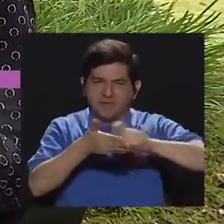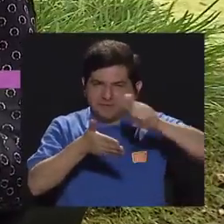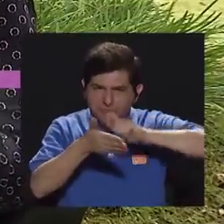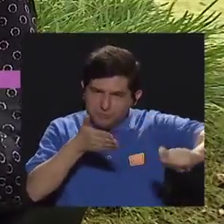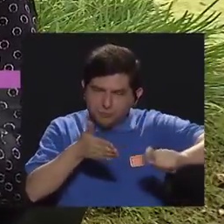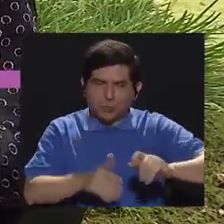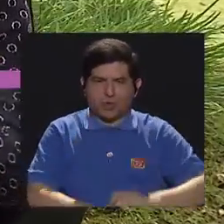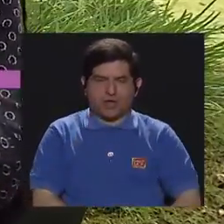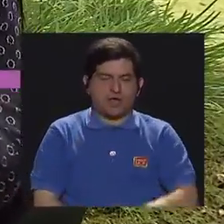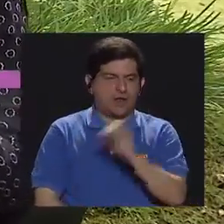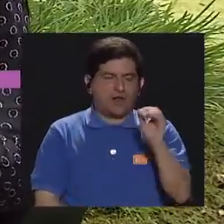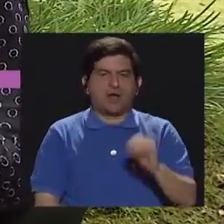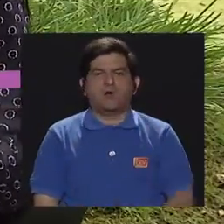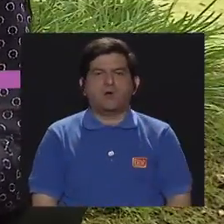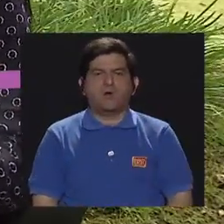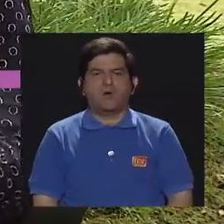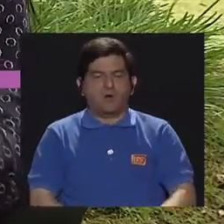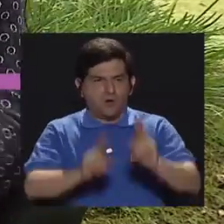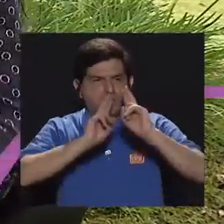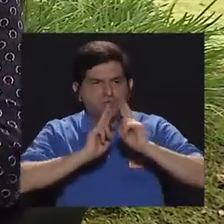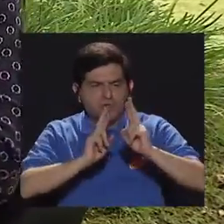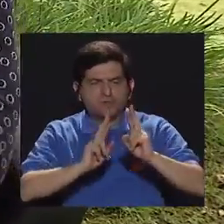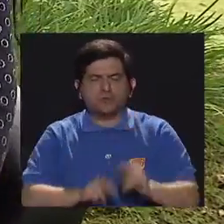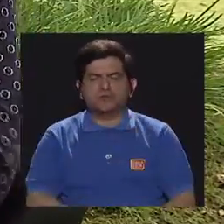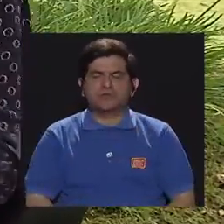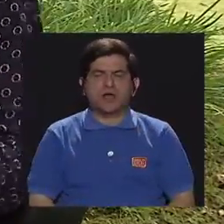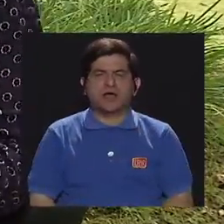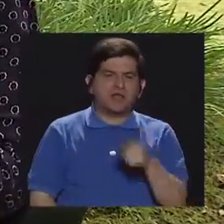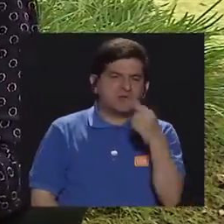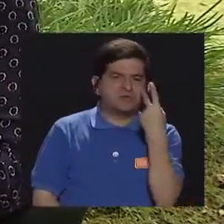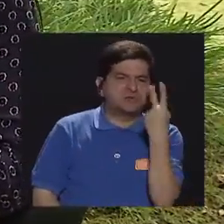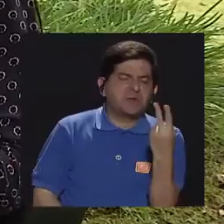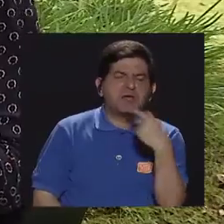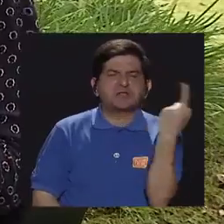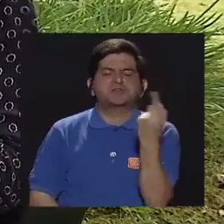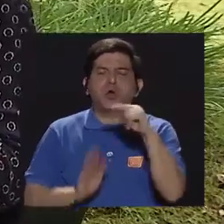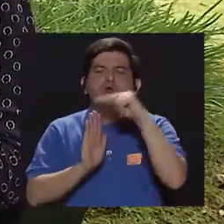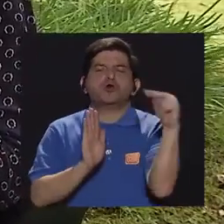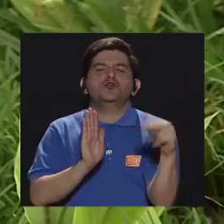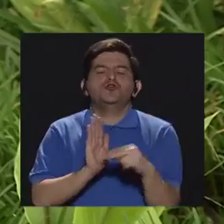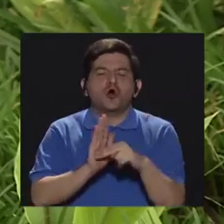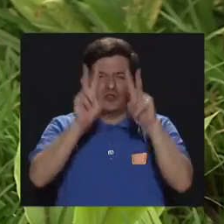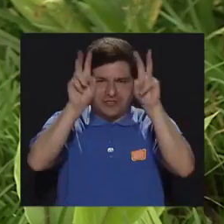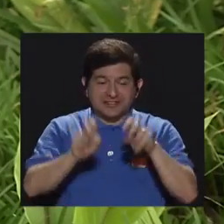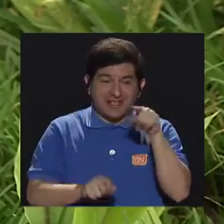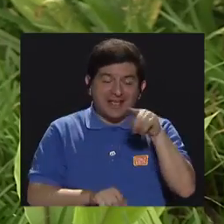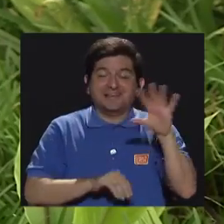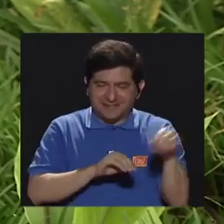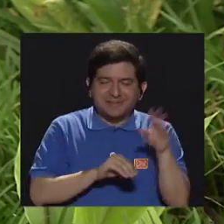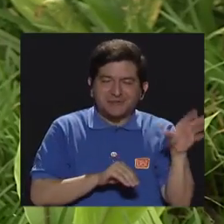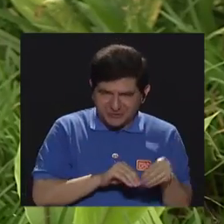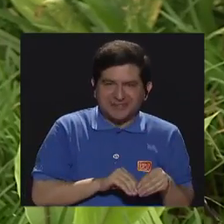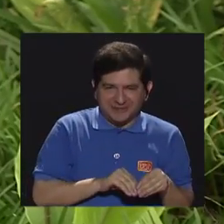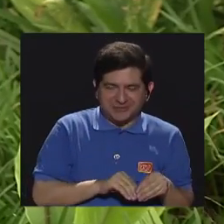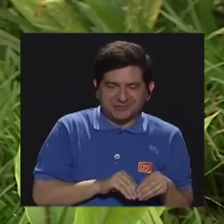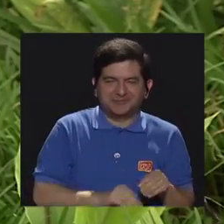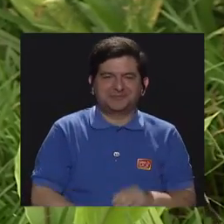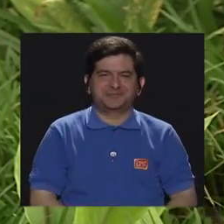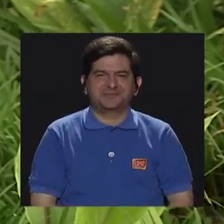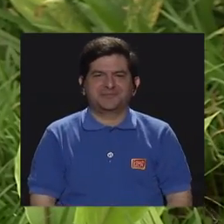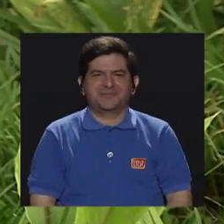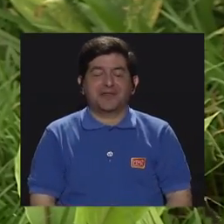o de rendimiento académico, por lo general nos vamos a las notas de los exámenes. Esa es la medición sumativa. Ok, entonces,